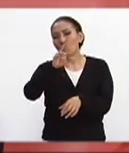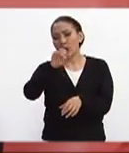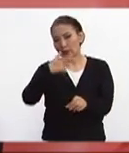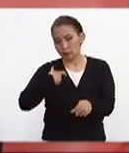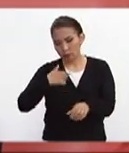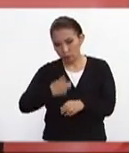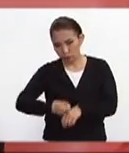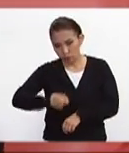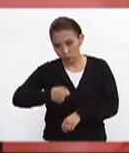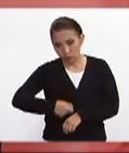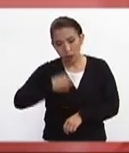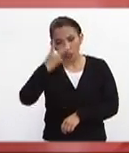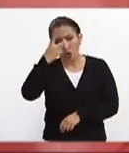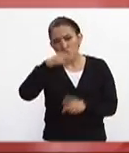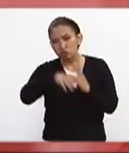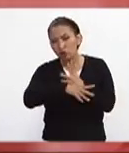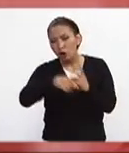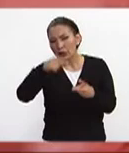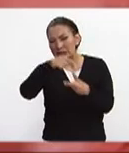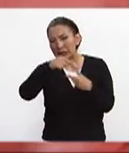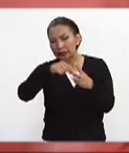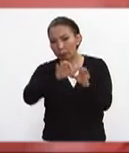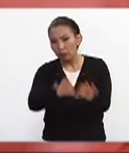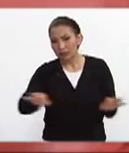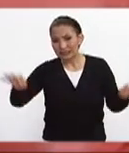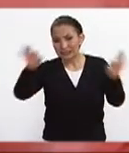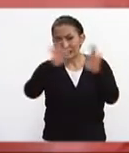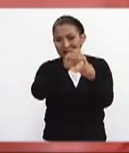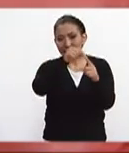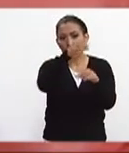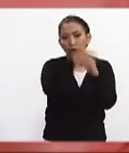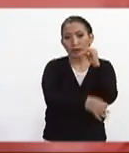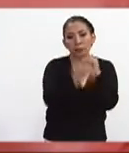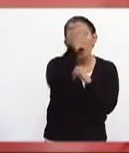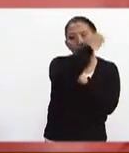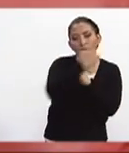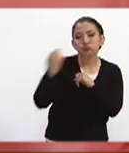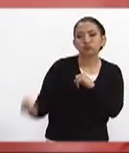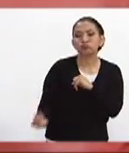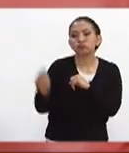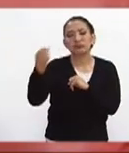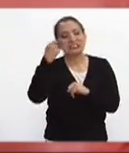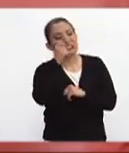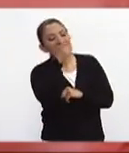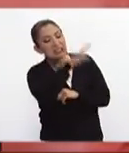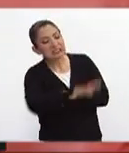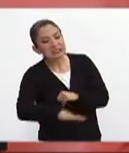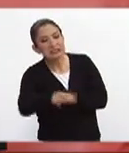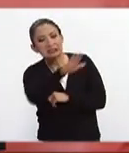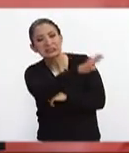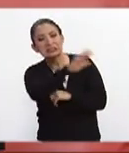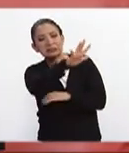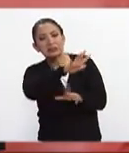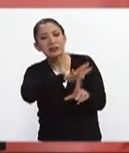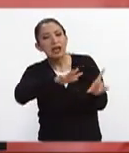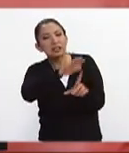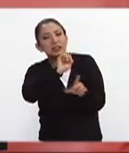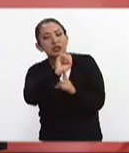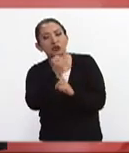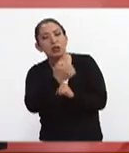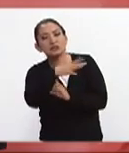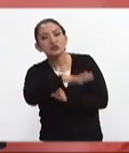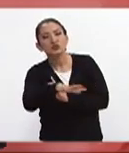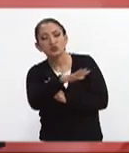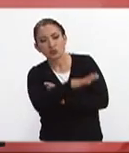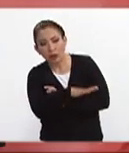gusto saludarte siempre con dos cosas importantes el último balance que tienen ustedes sobre las condiciones la situación